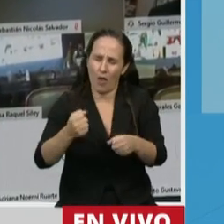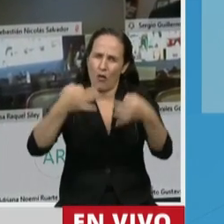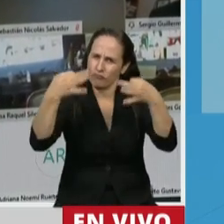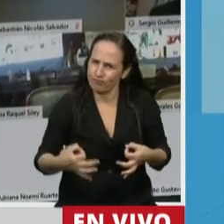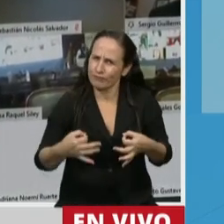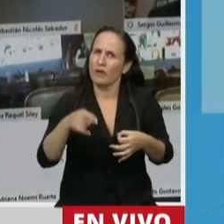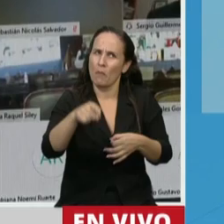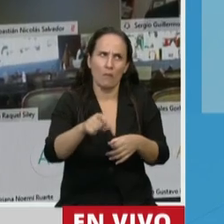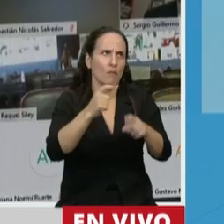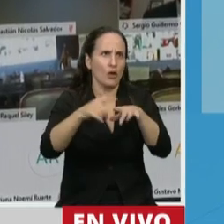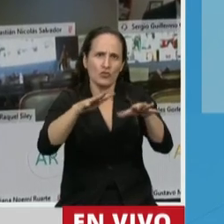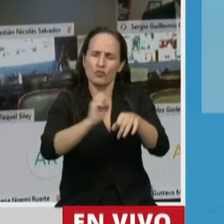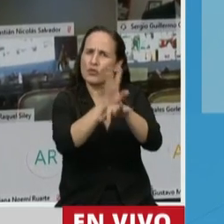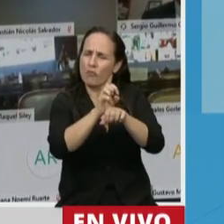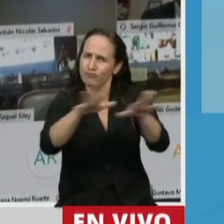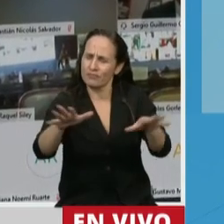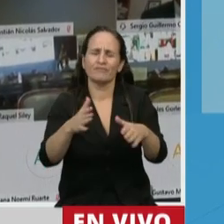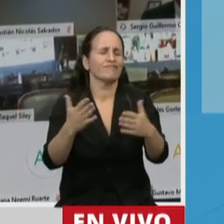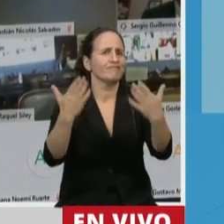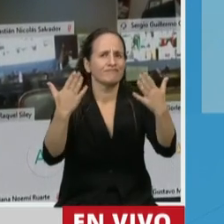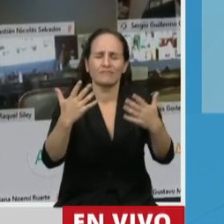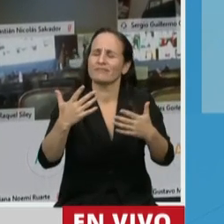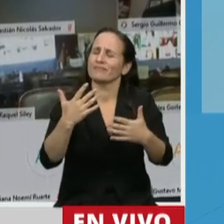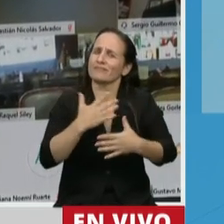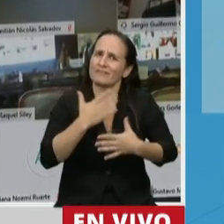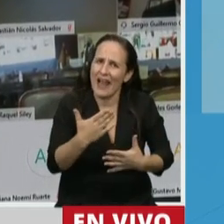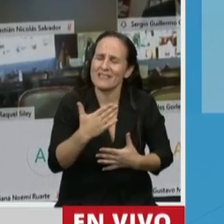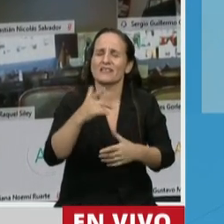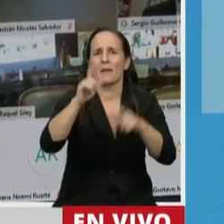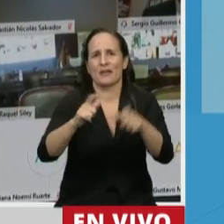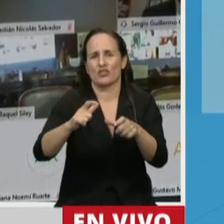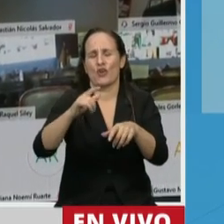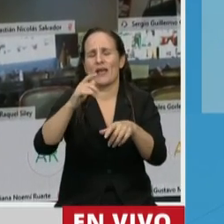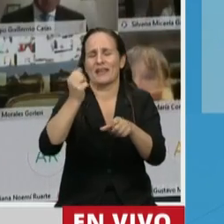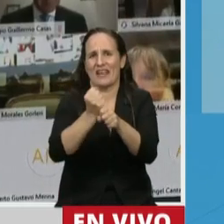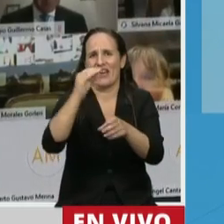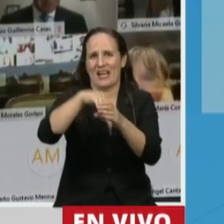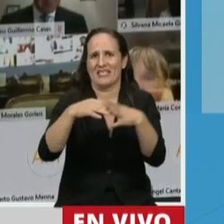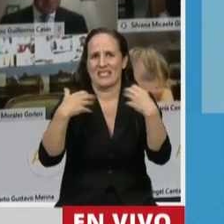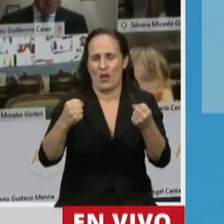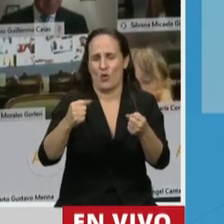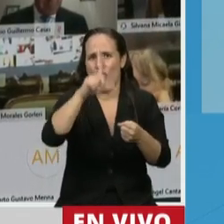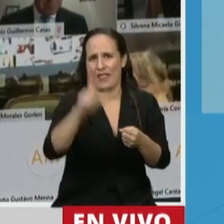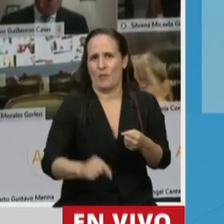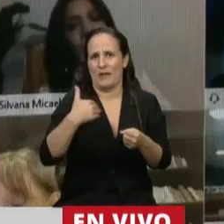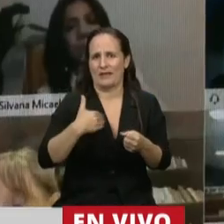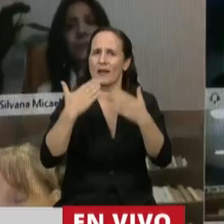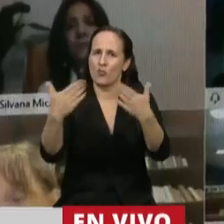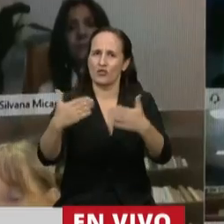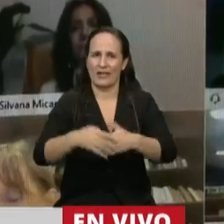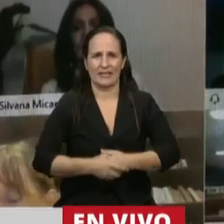pandemia del coronavirus a todos los trabajadores de la salud de la República Argentina. Muchísimas gracias, señor presidente.